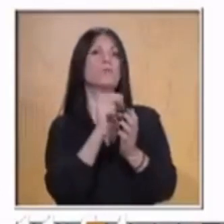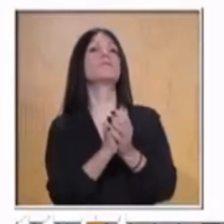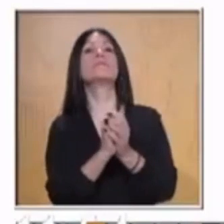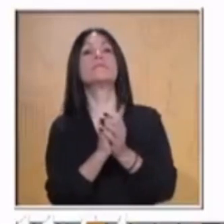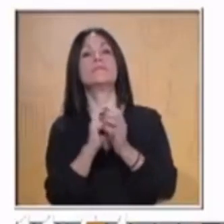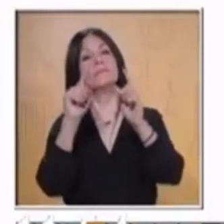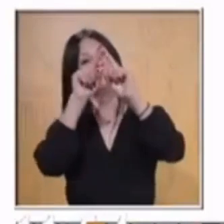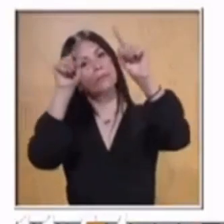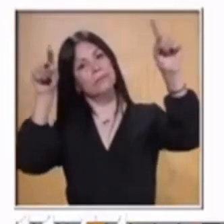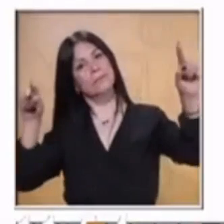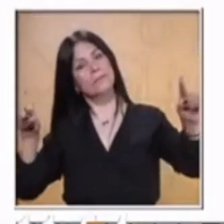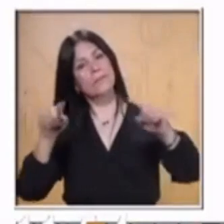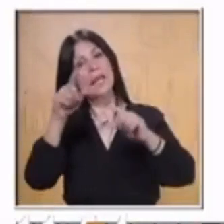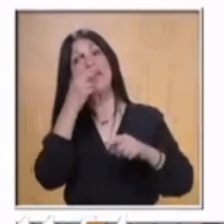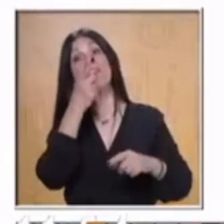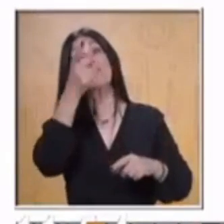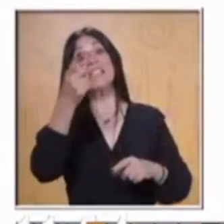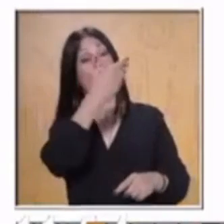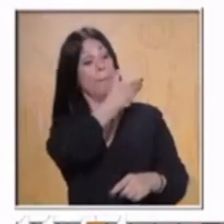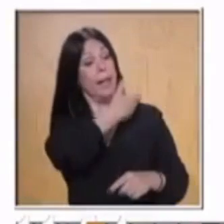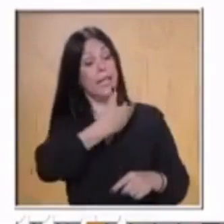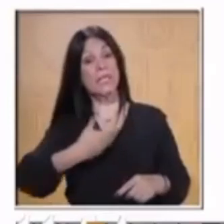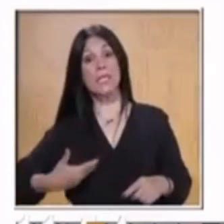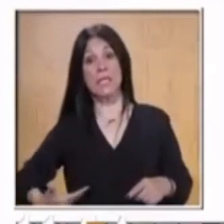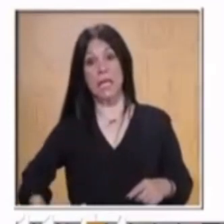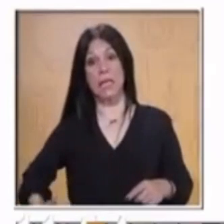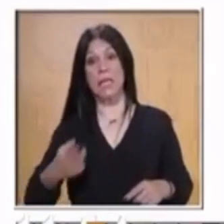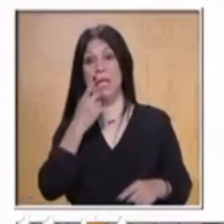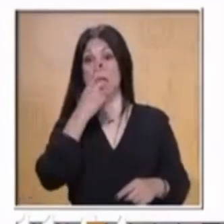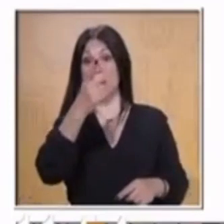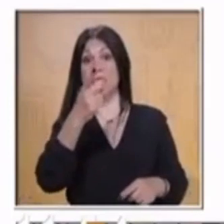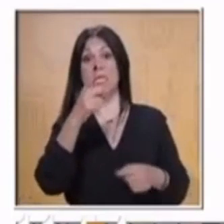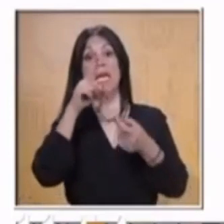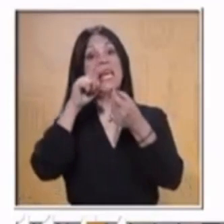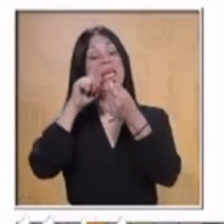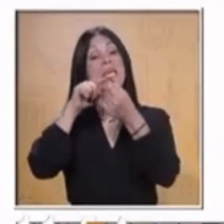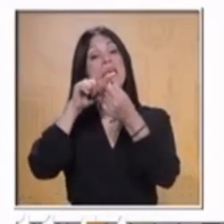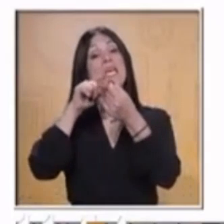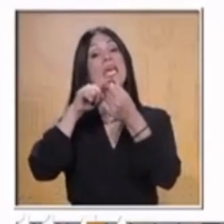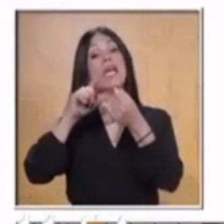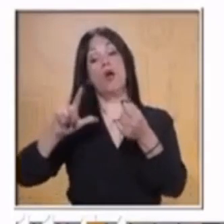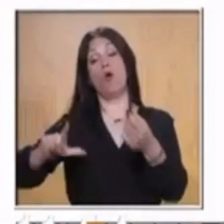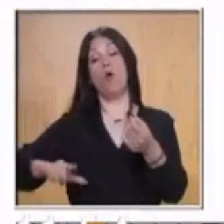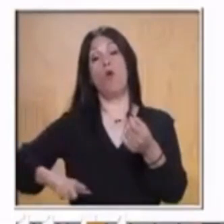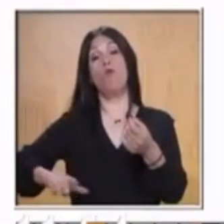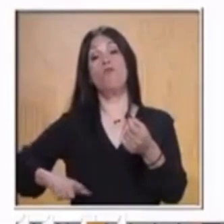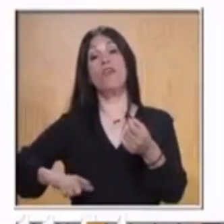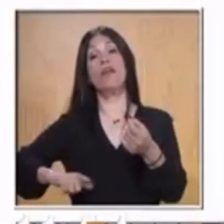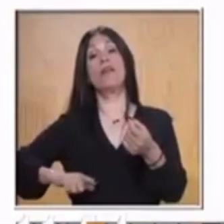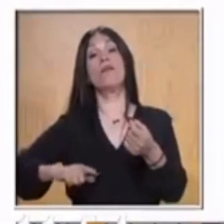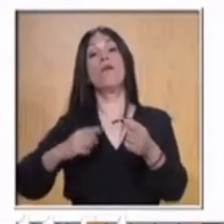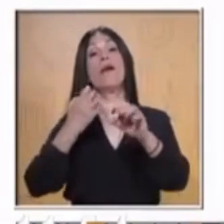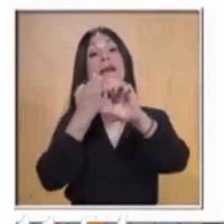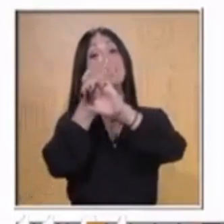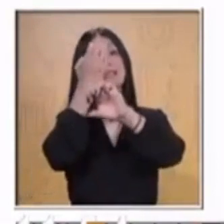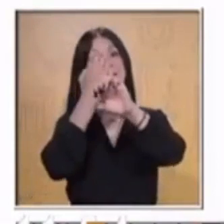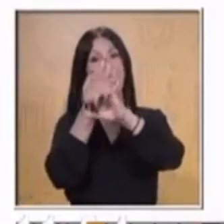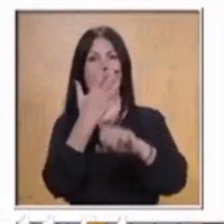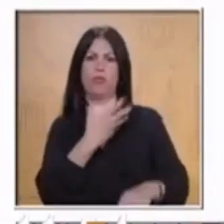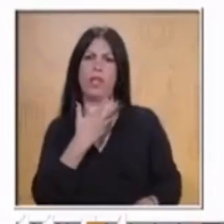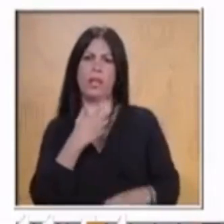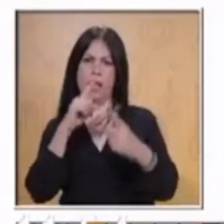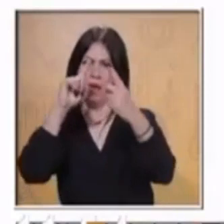El presidente de un país dice quién gobernará cada estado. Esto pertenece a un gobierno autoritario o democrático.